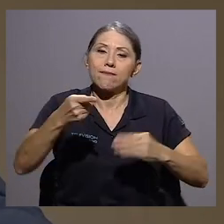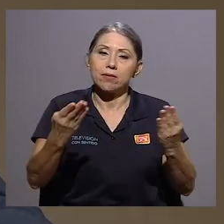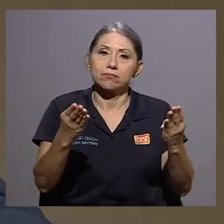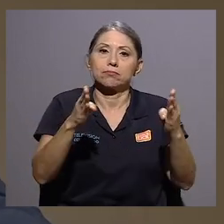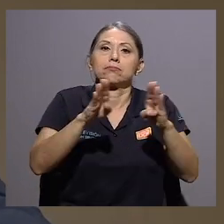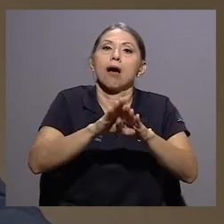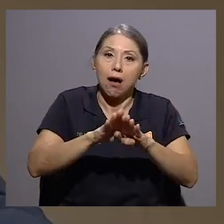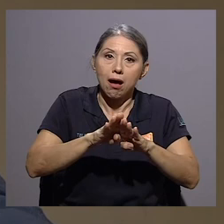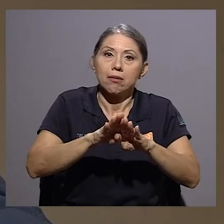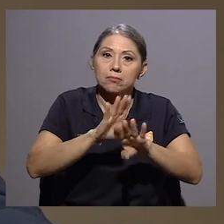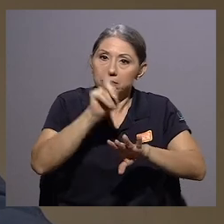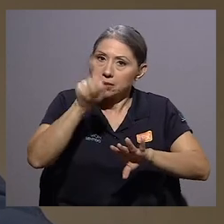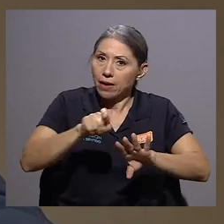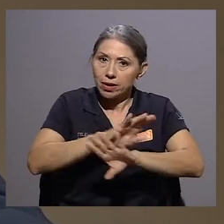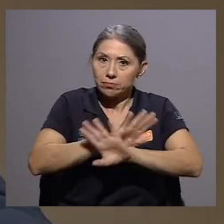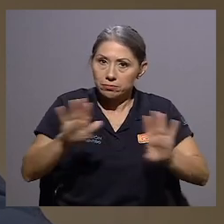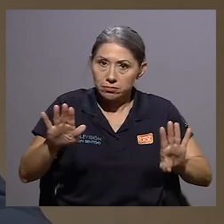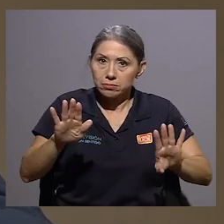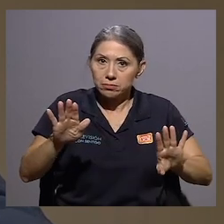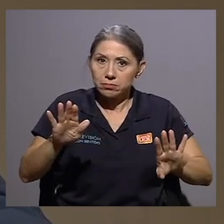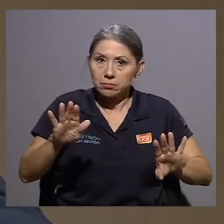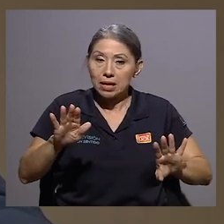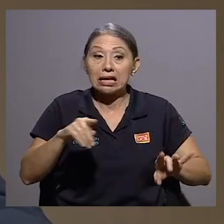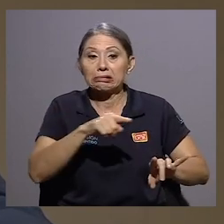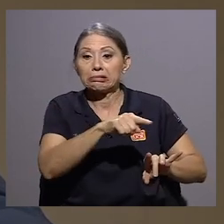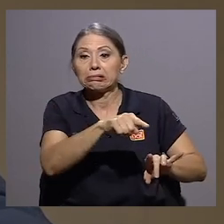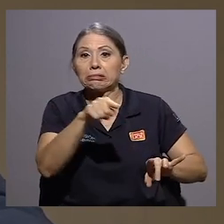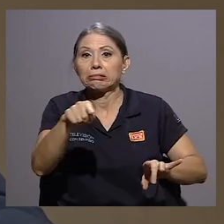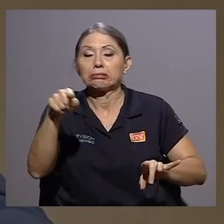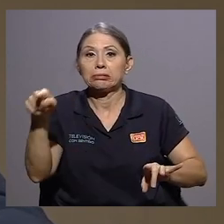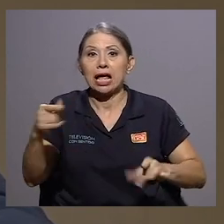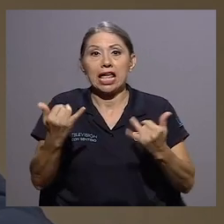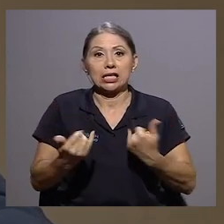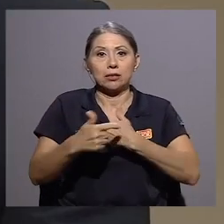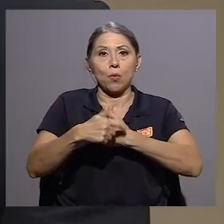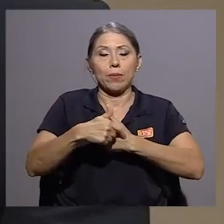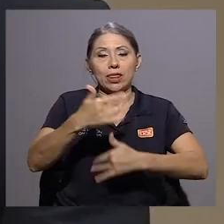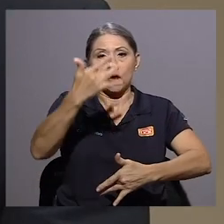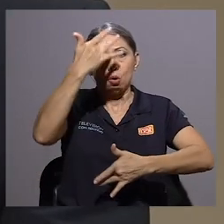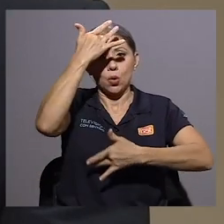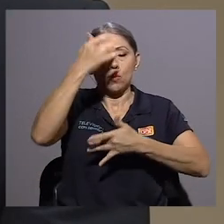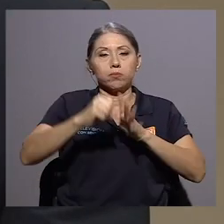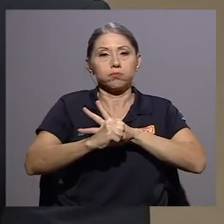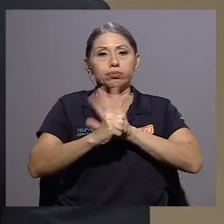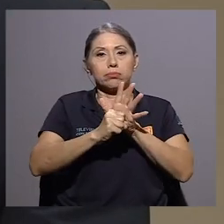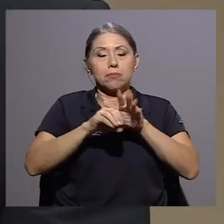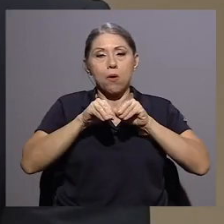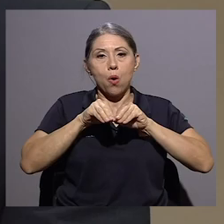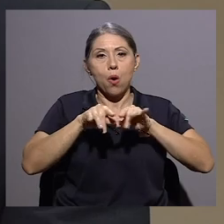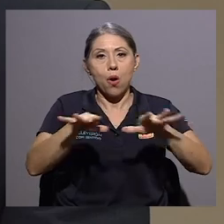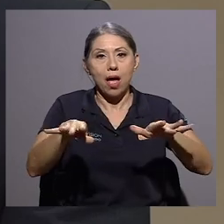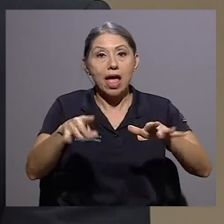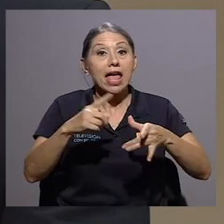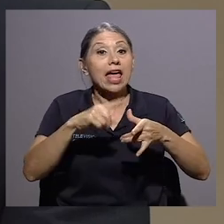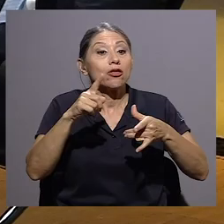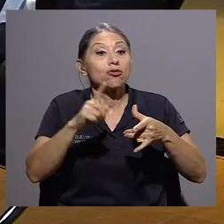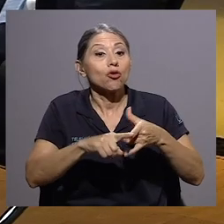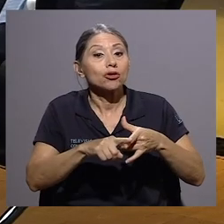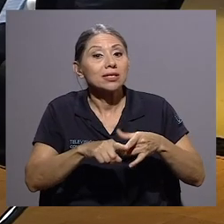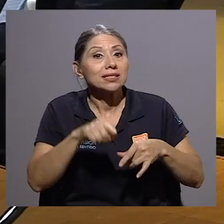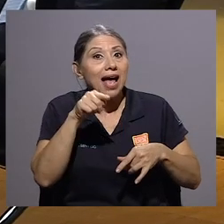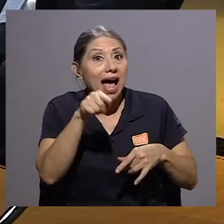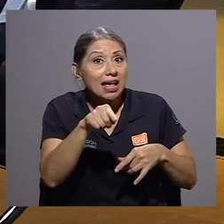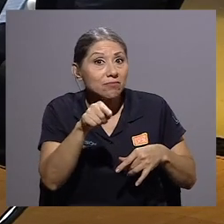definitivamente como cierre en este momento que se está viviendo la pandemia. ¿La suspensión era una oportunidad